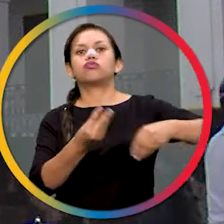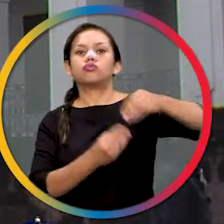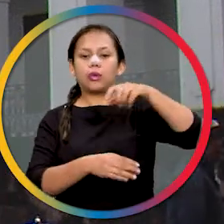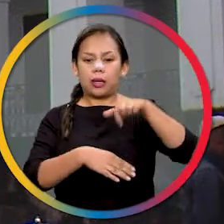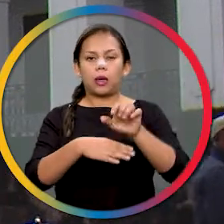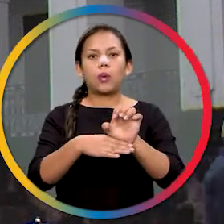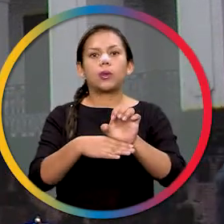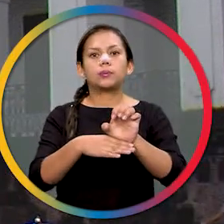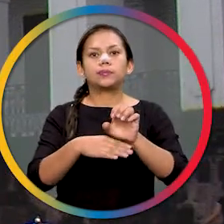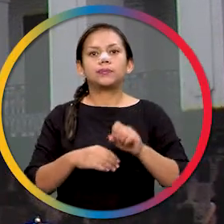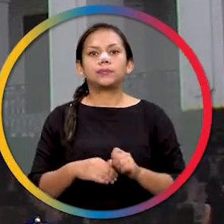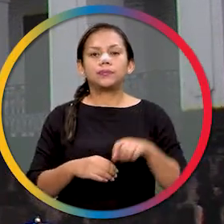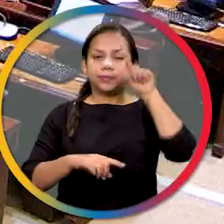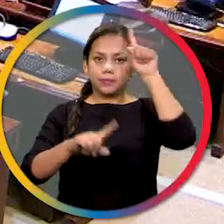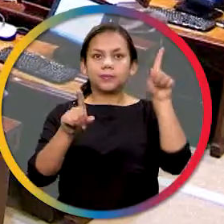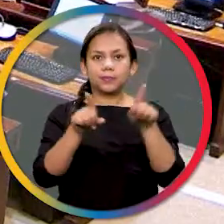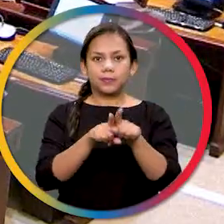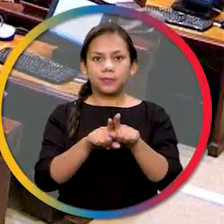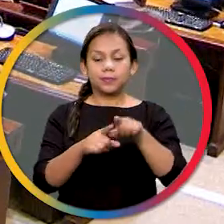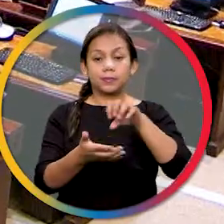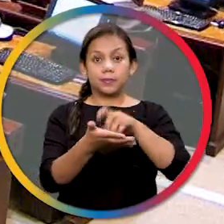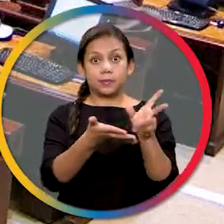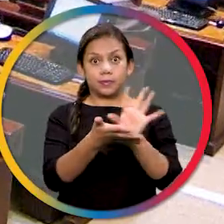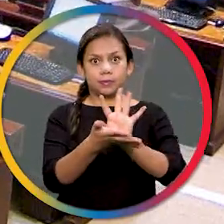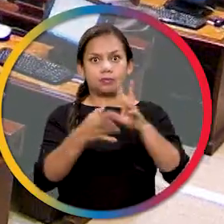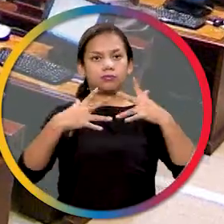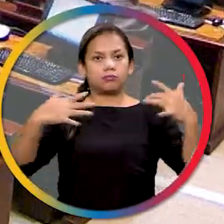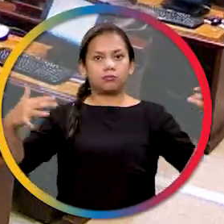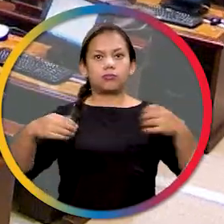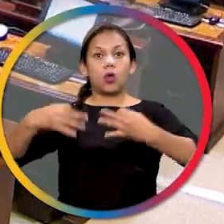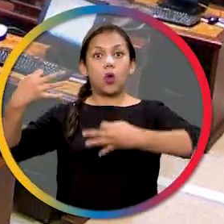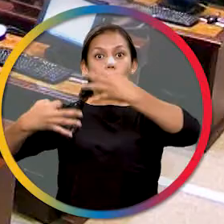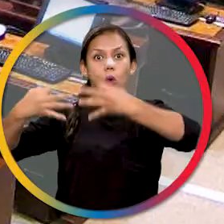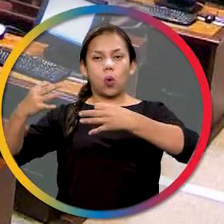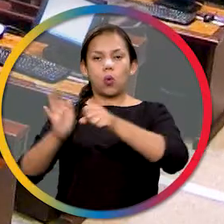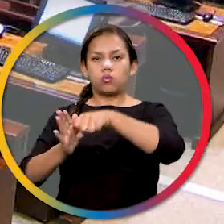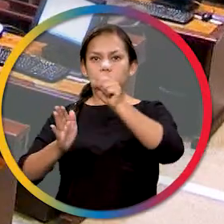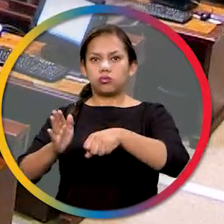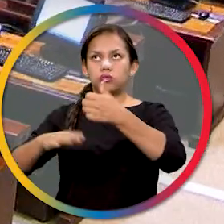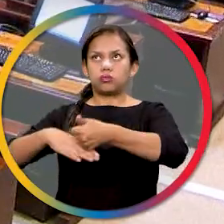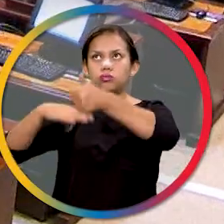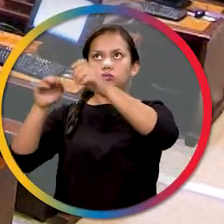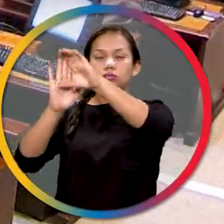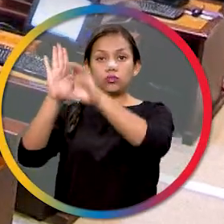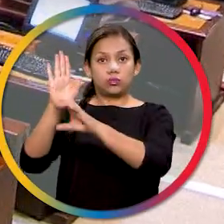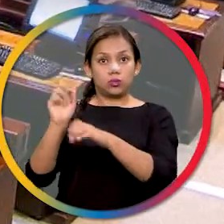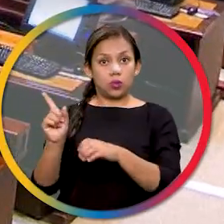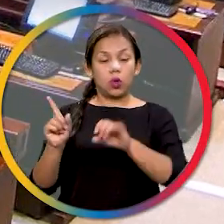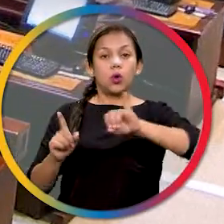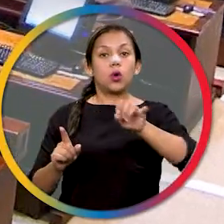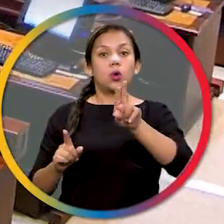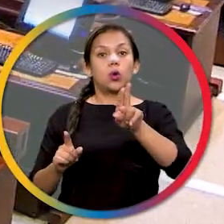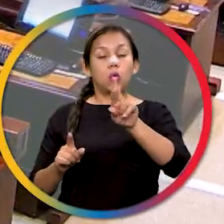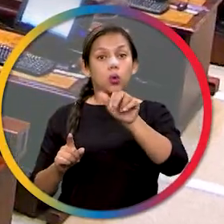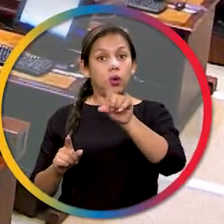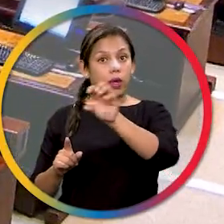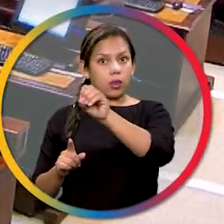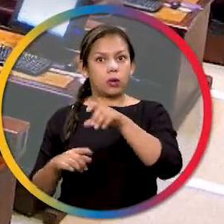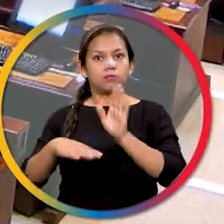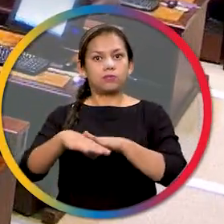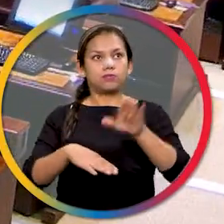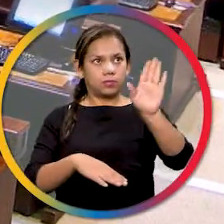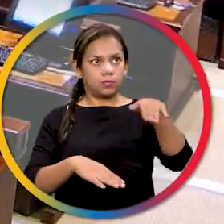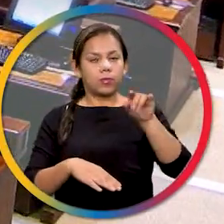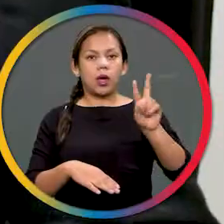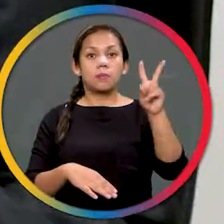Ecuador. Por unanimidad, el Pleno autorizó al juez Miguel Jurado de la Corte Nacional de Justicia para que